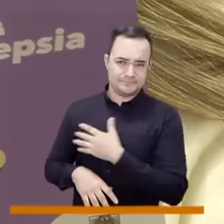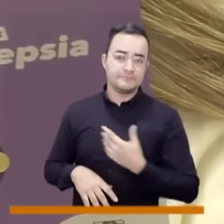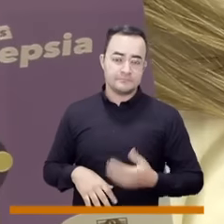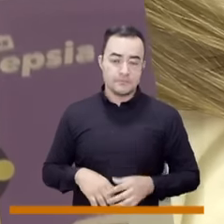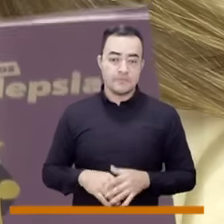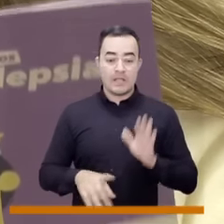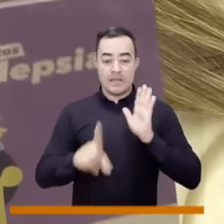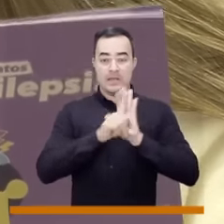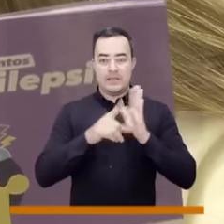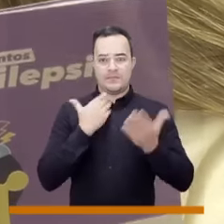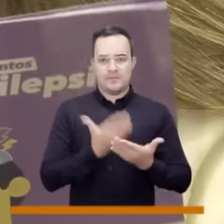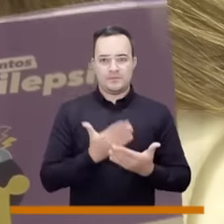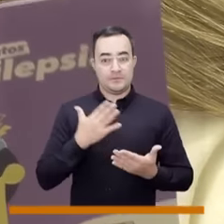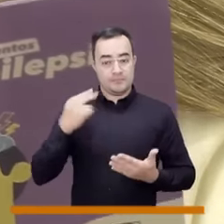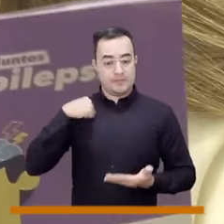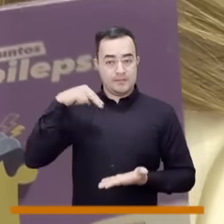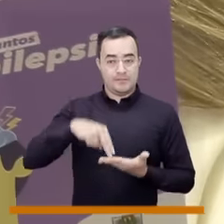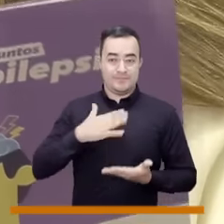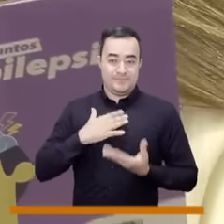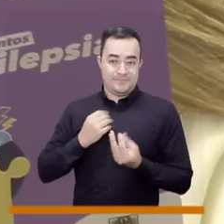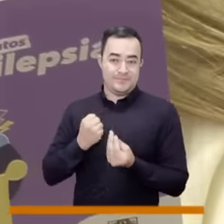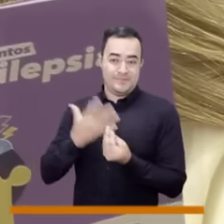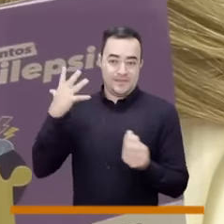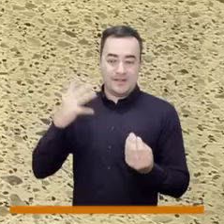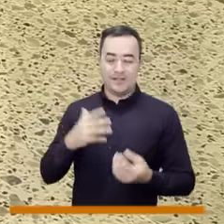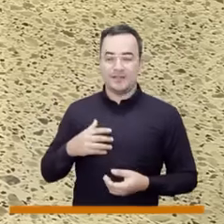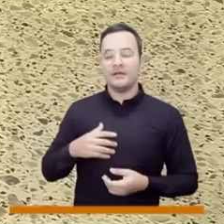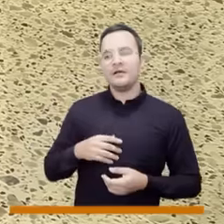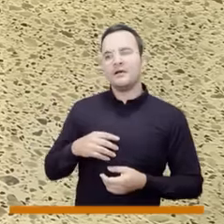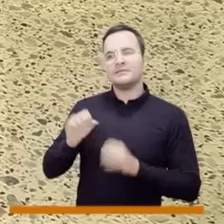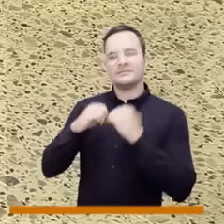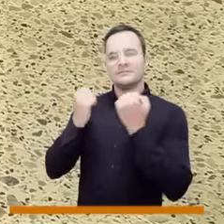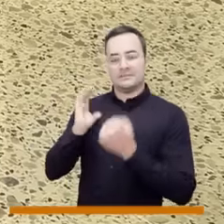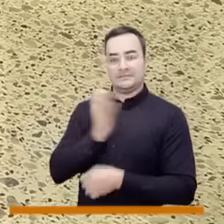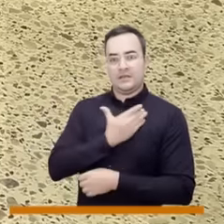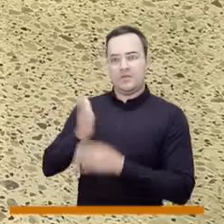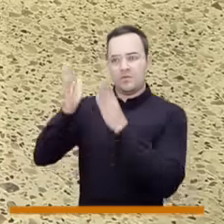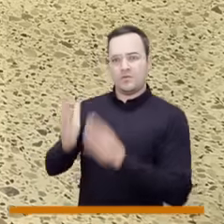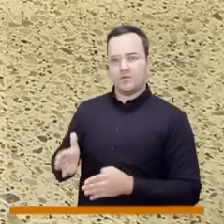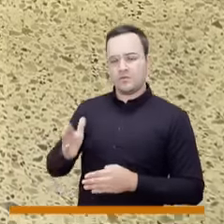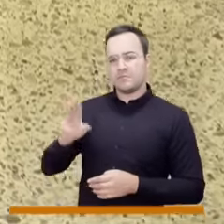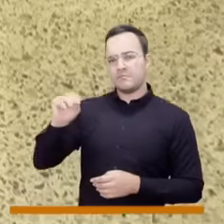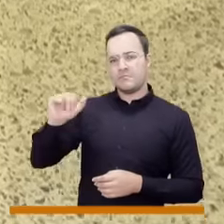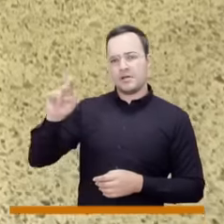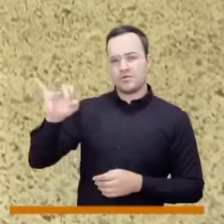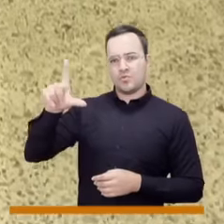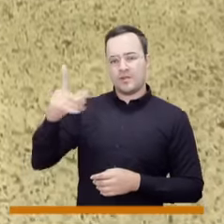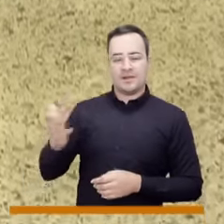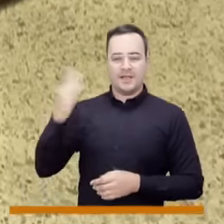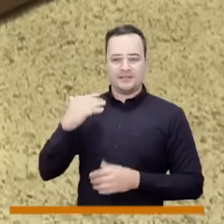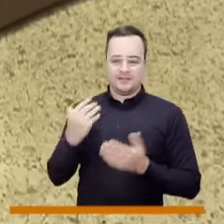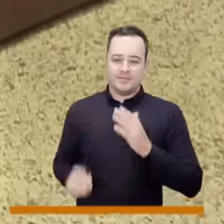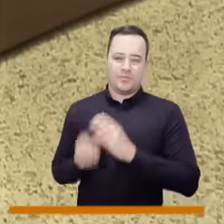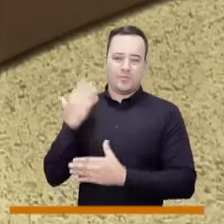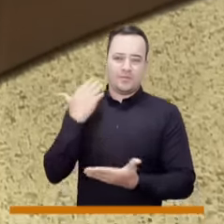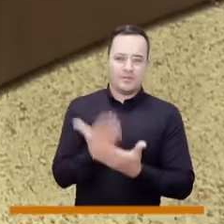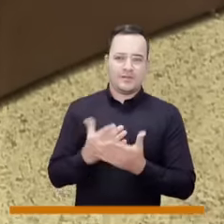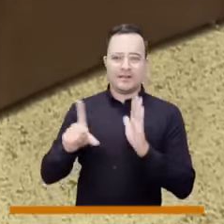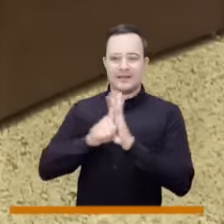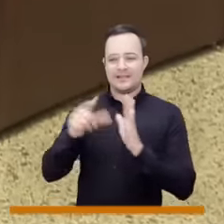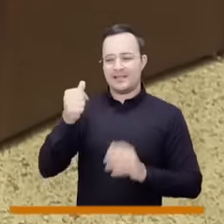enfermedad y a través de una ley que es autoría nuestra, nuestro senador Manuel Virgüez hizo un trabajo muy grande en 2010